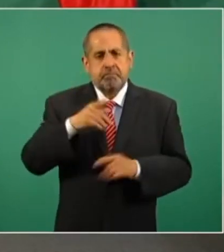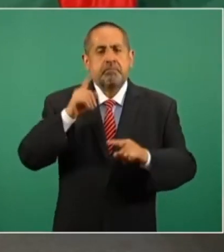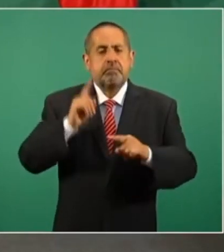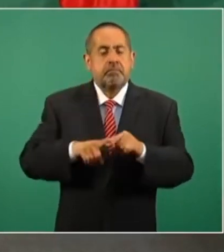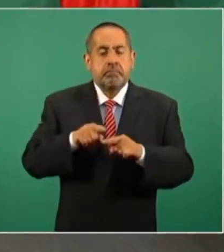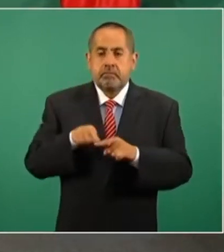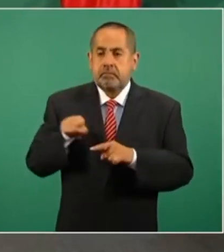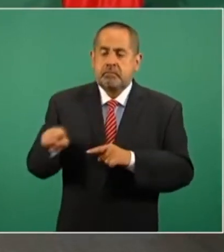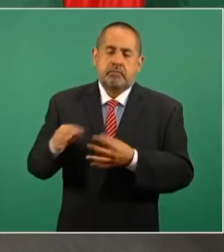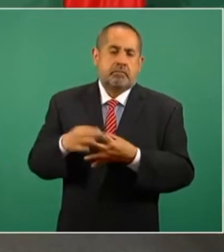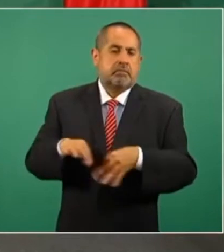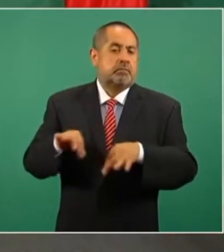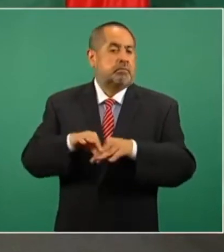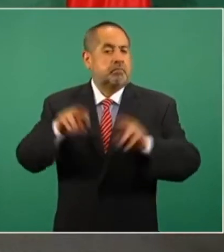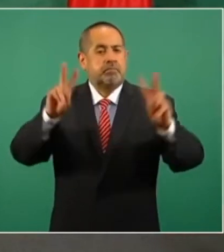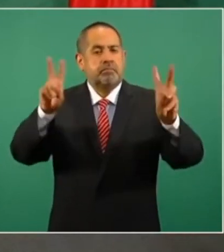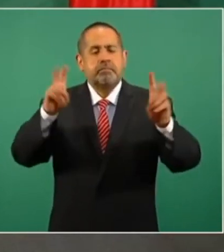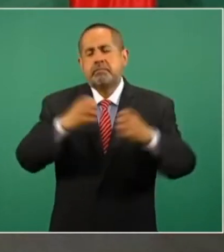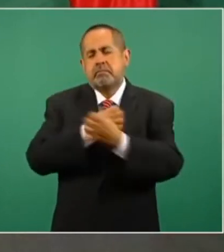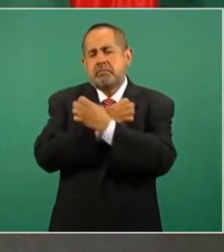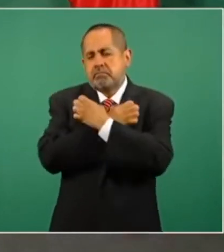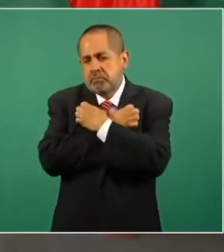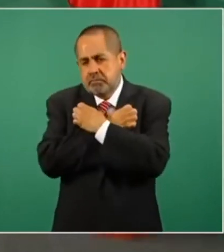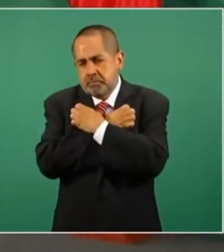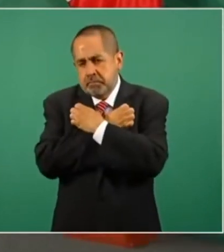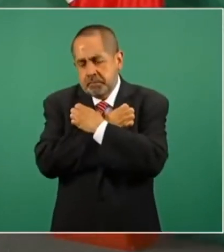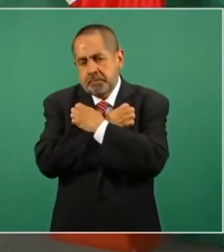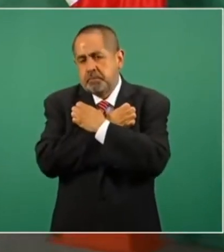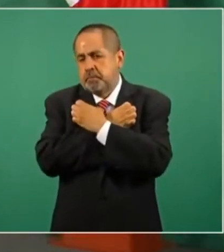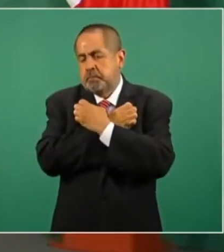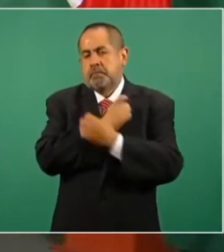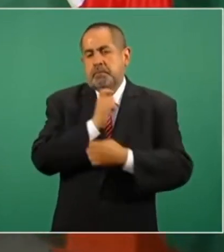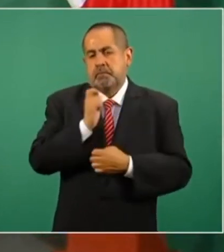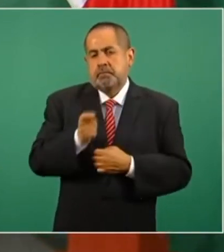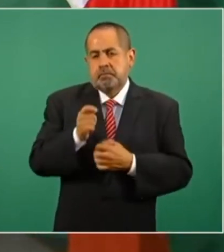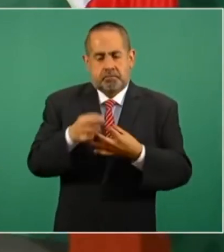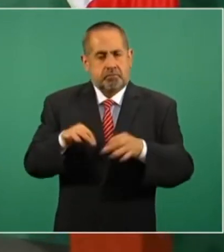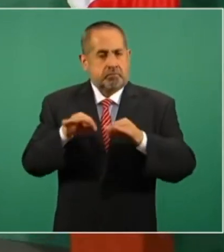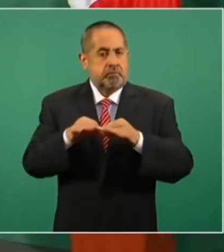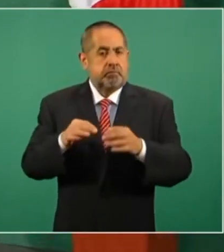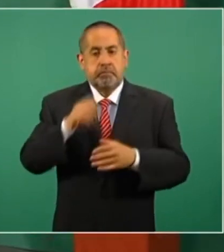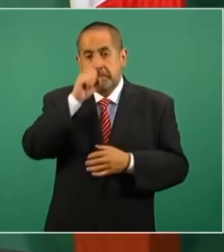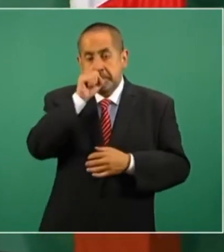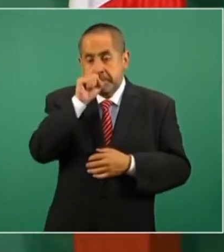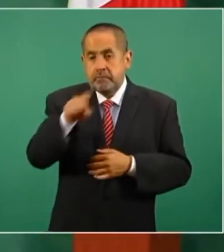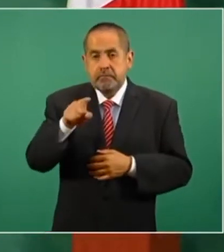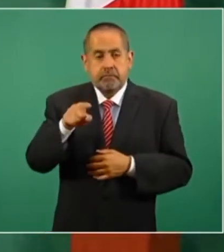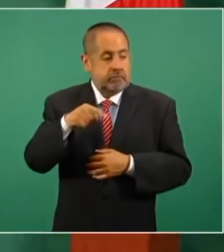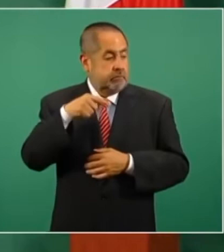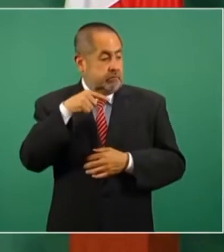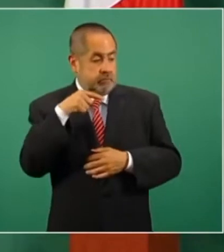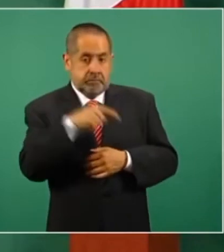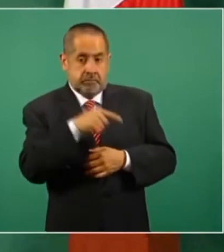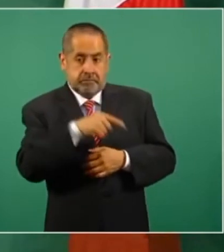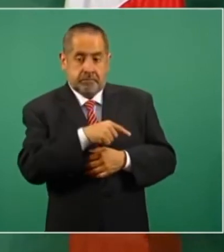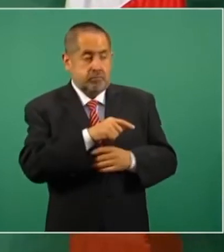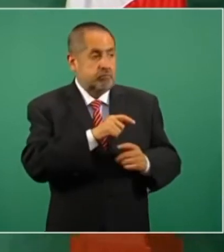de la educación, se trata también de nuestra representación